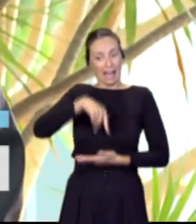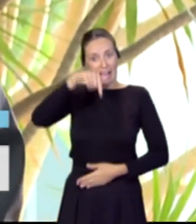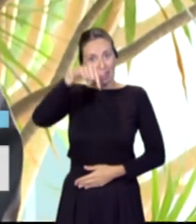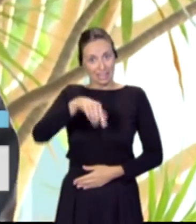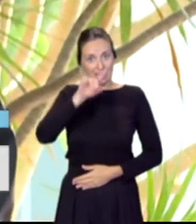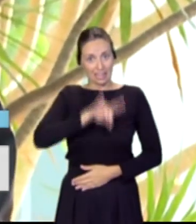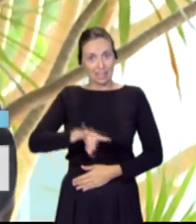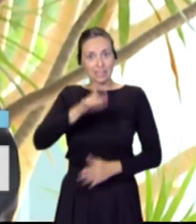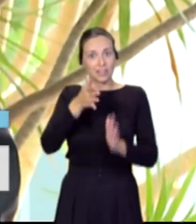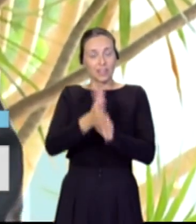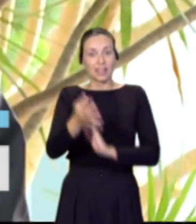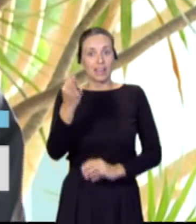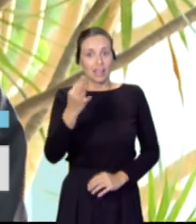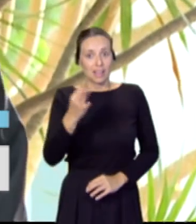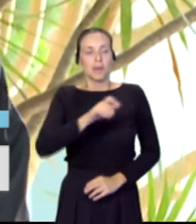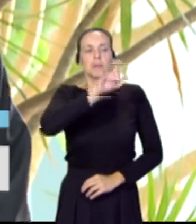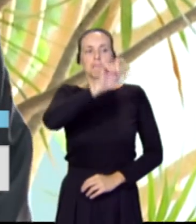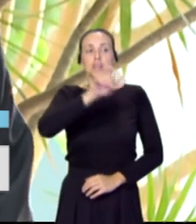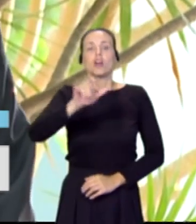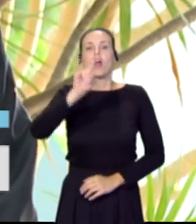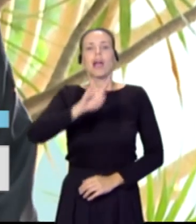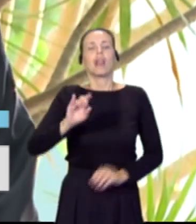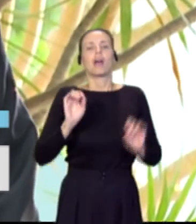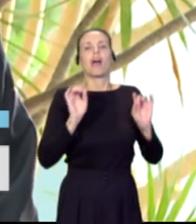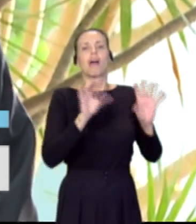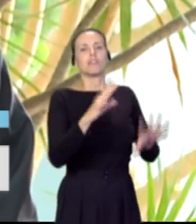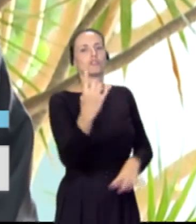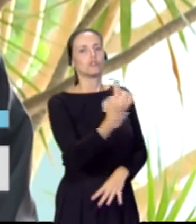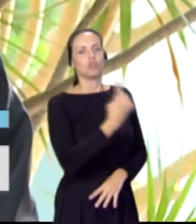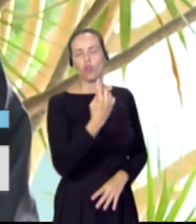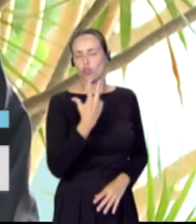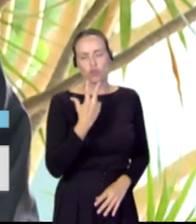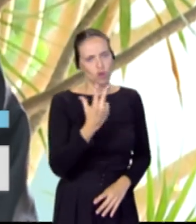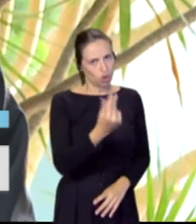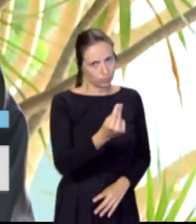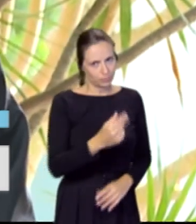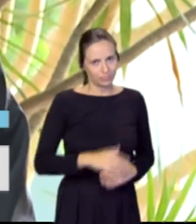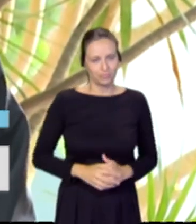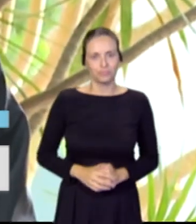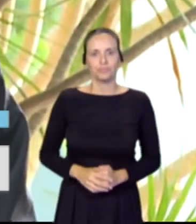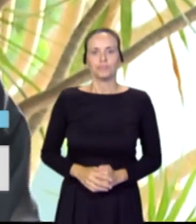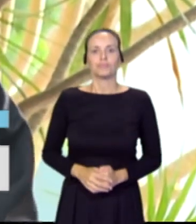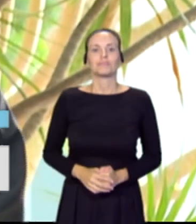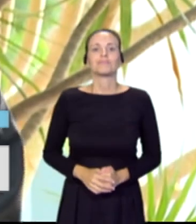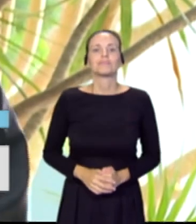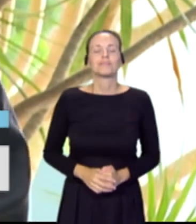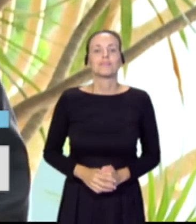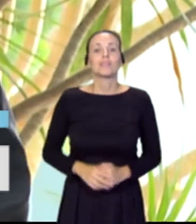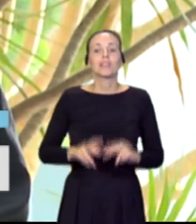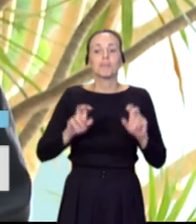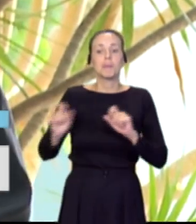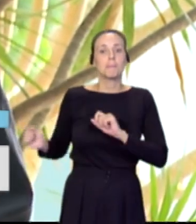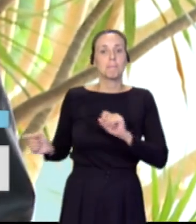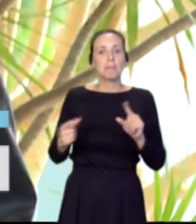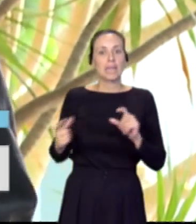los canarios no estáis solos. La inmigración es un reto europeo,